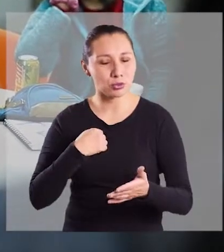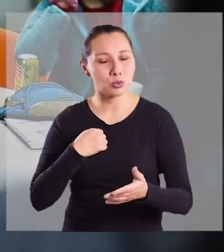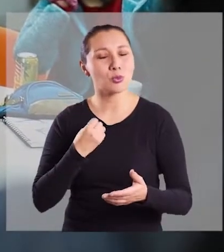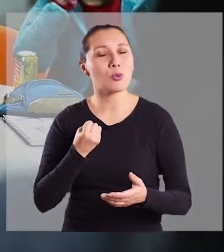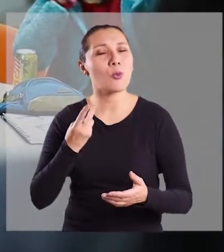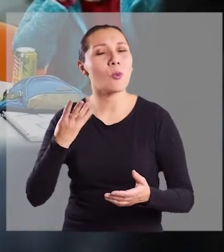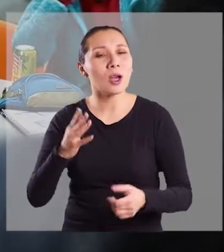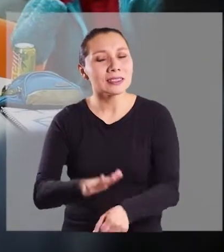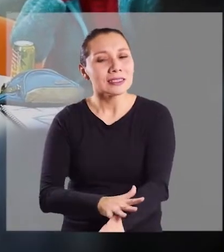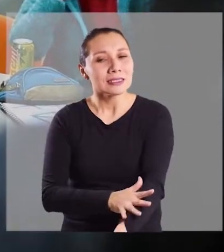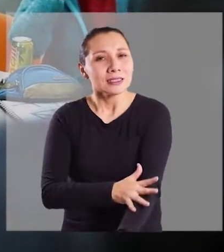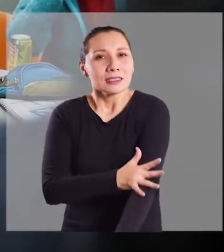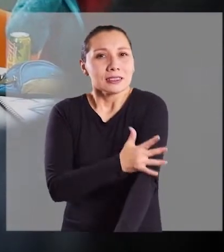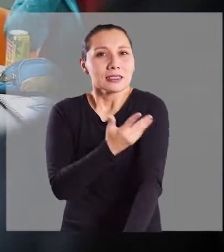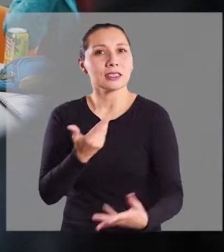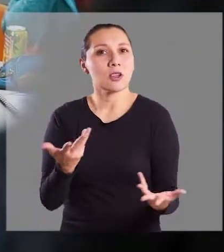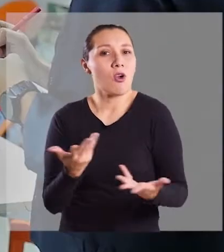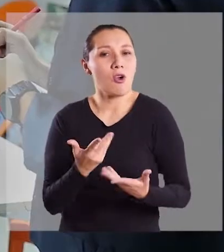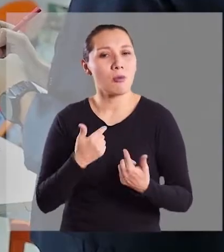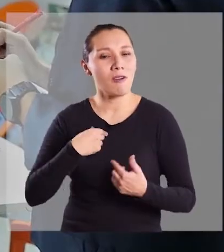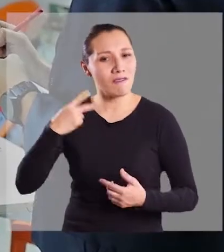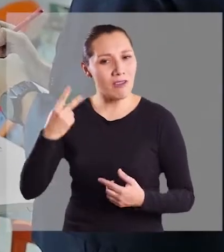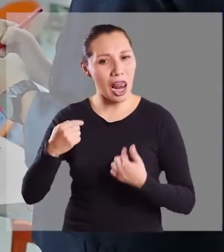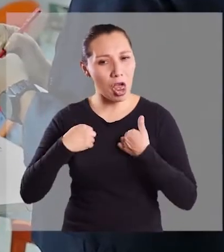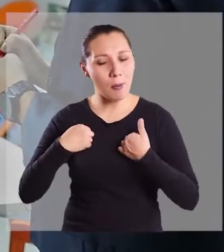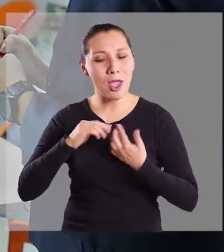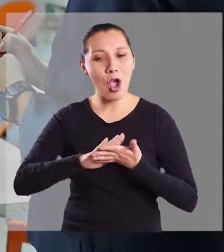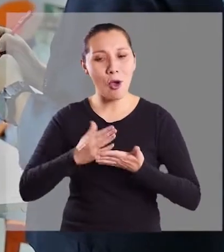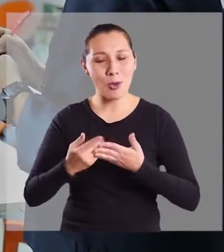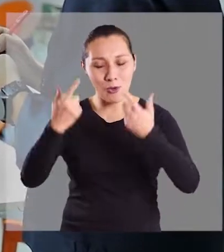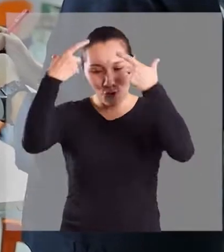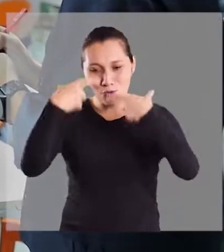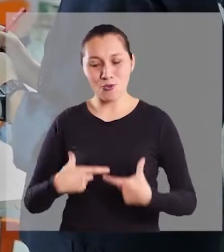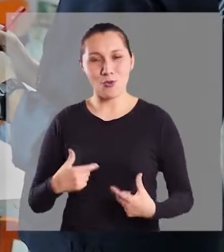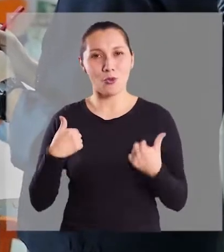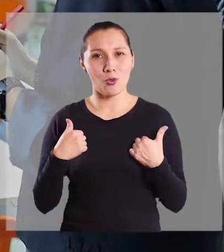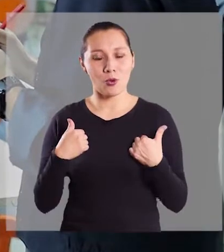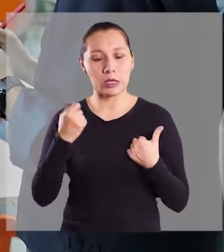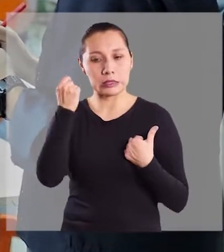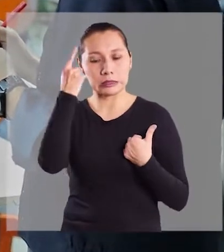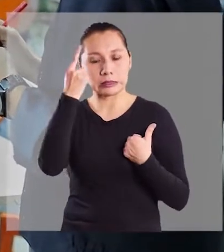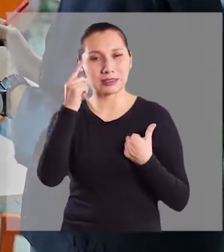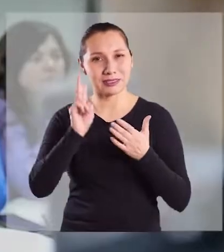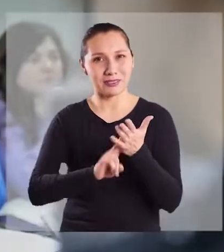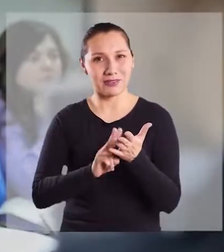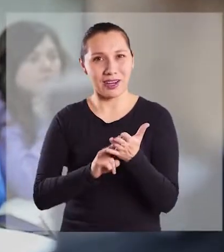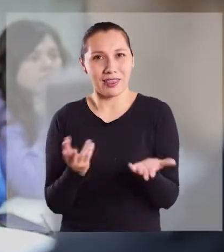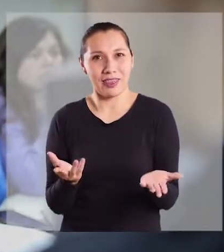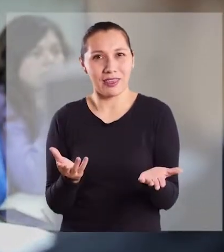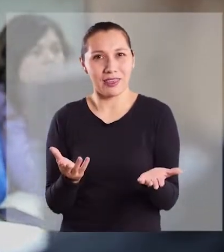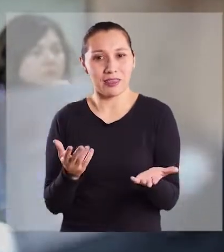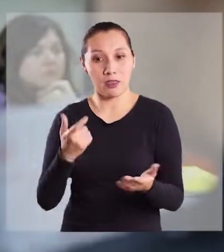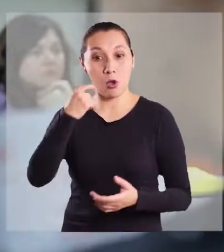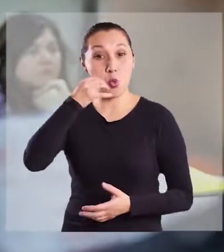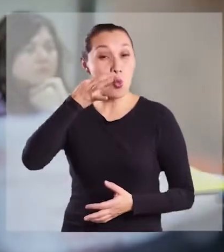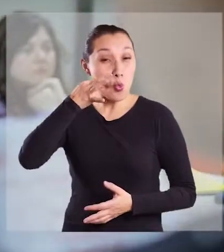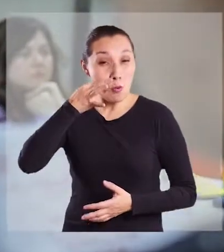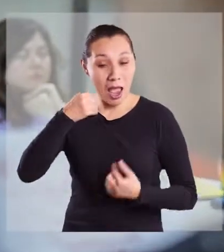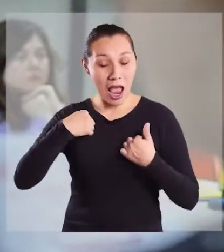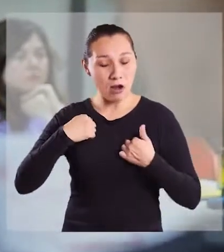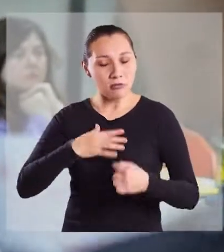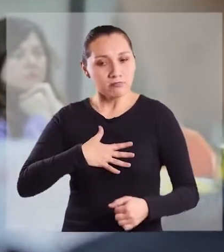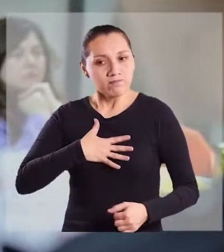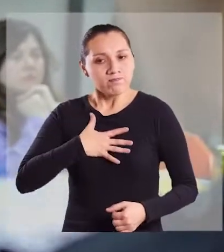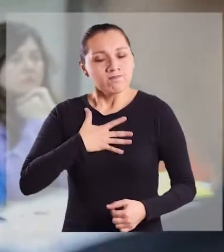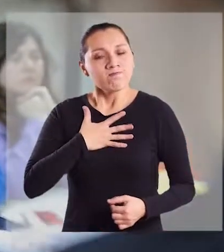sintiendo, cuánto valoro mis propios sentidos. Y entender que en realidad como ser humano